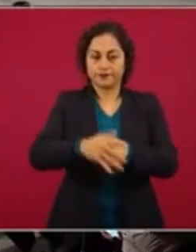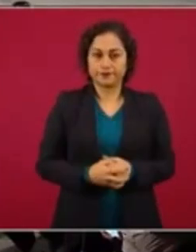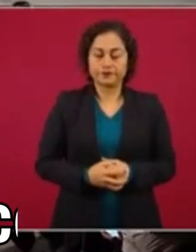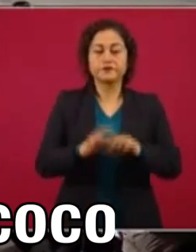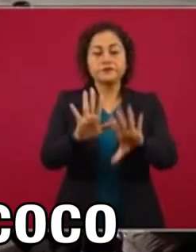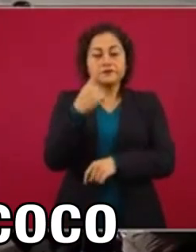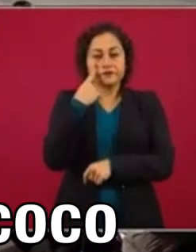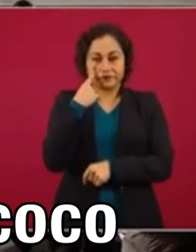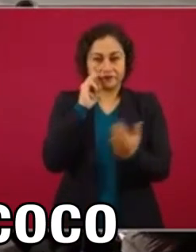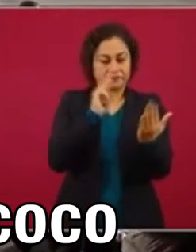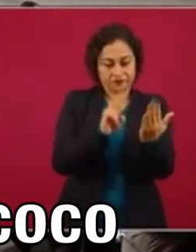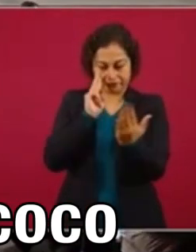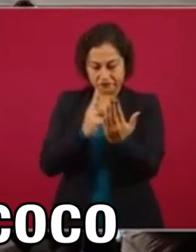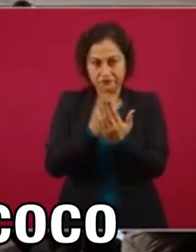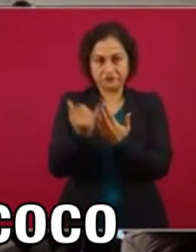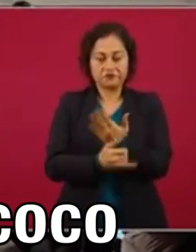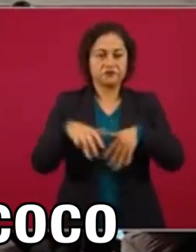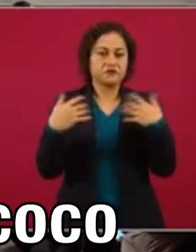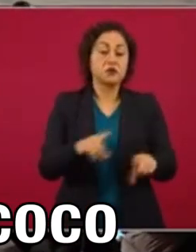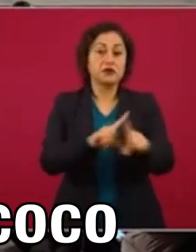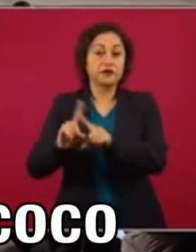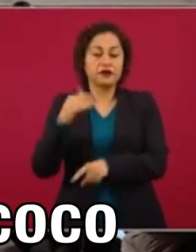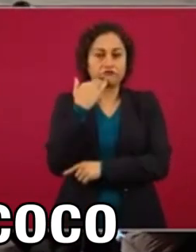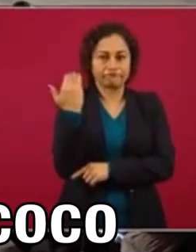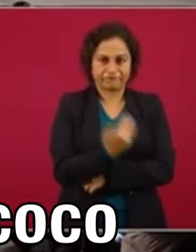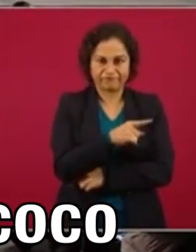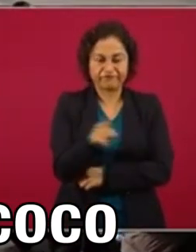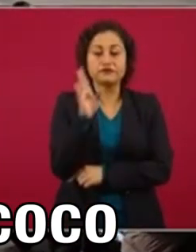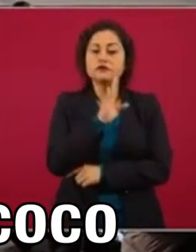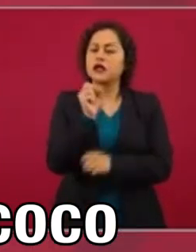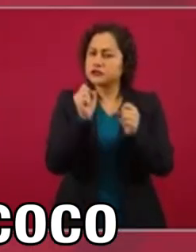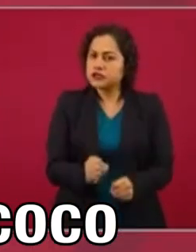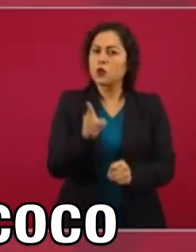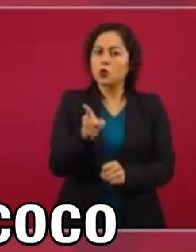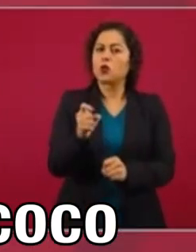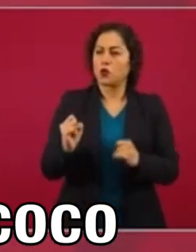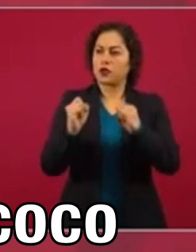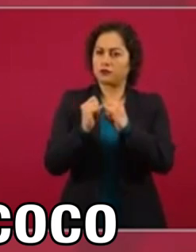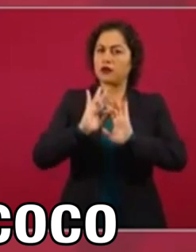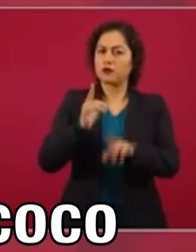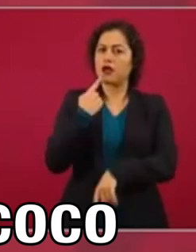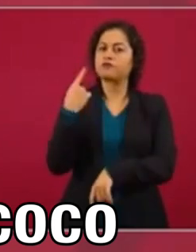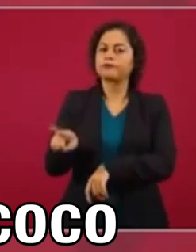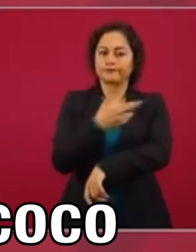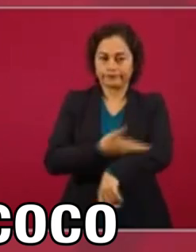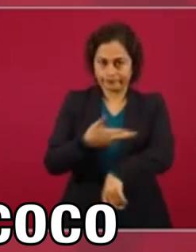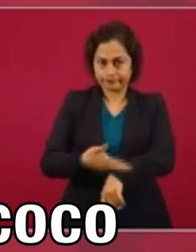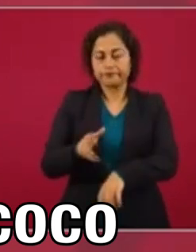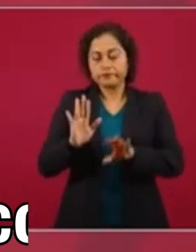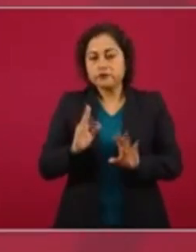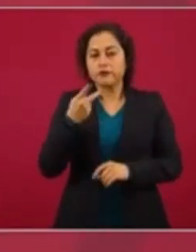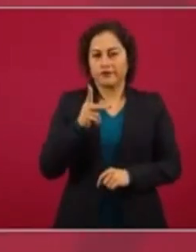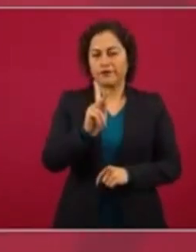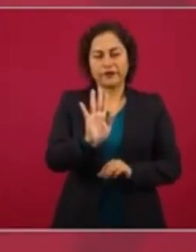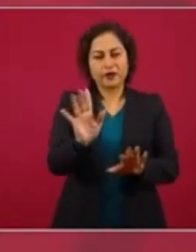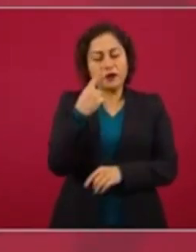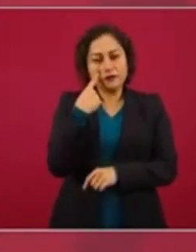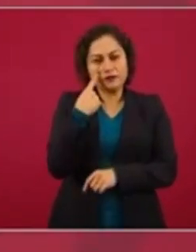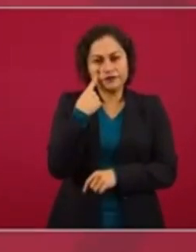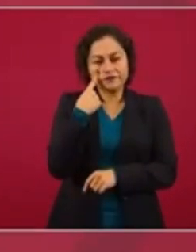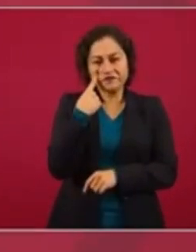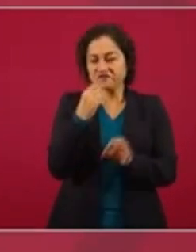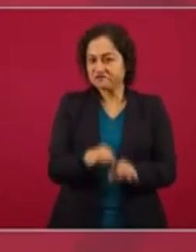Había muchas irregularidades, hay seguramente denuncias de las dependencias, pero básicamente era